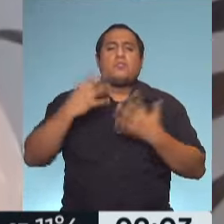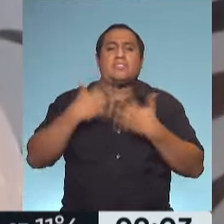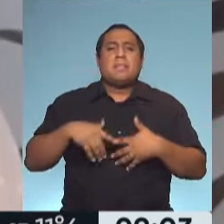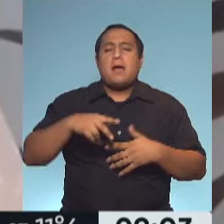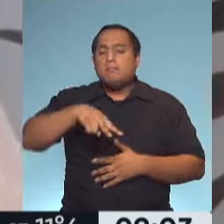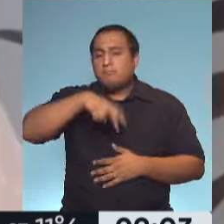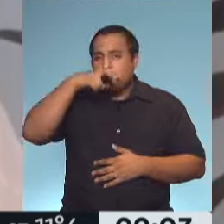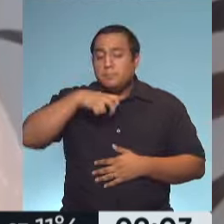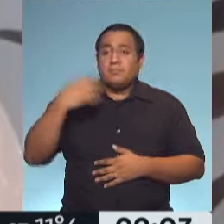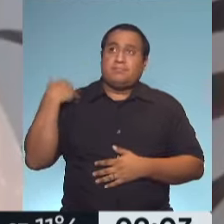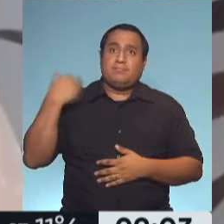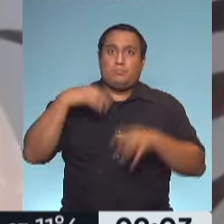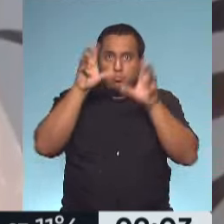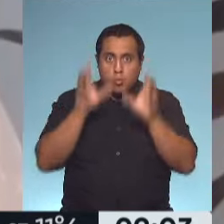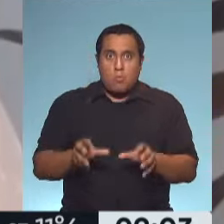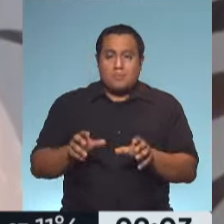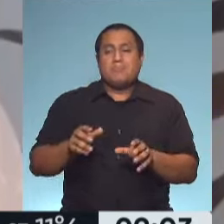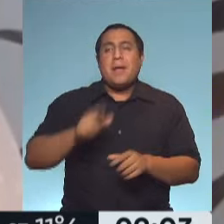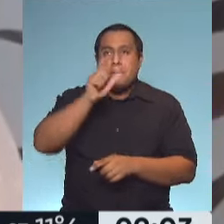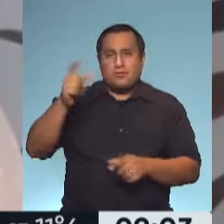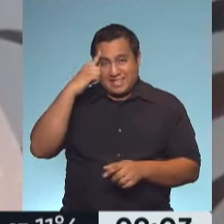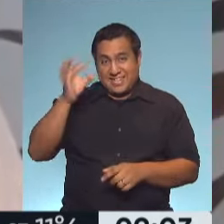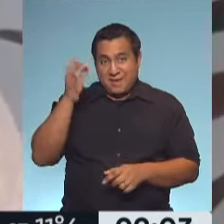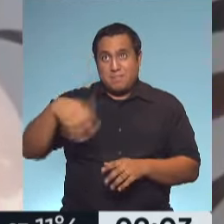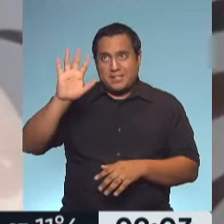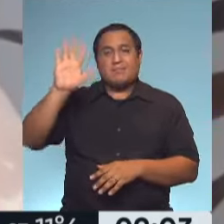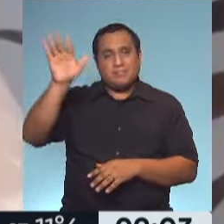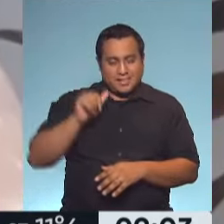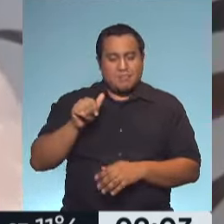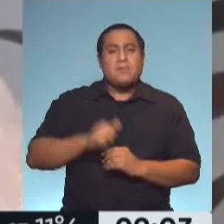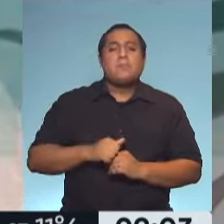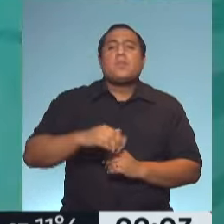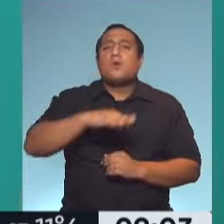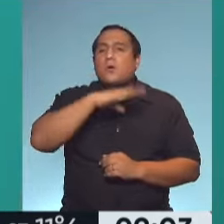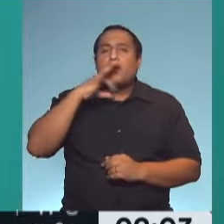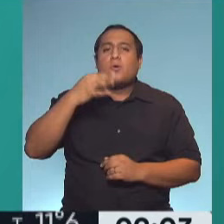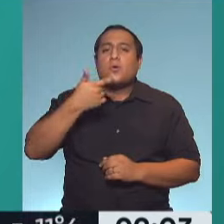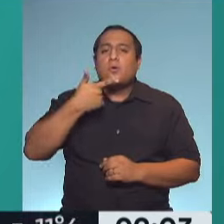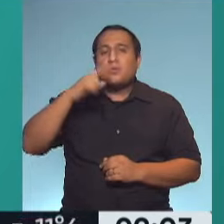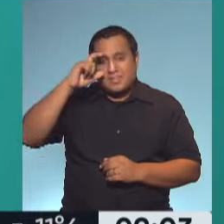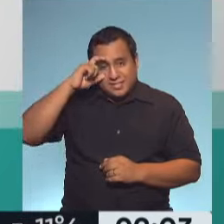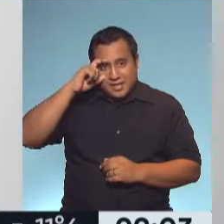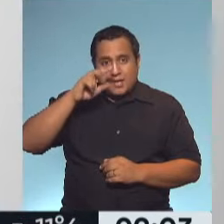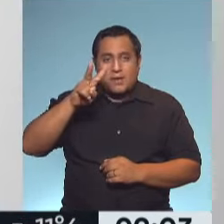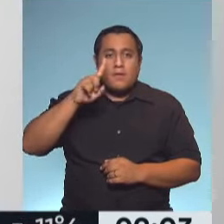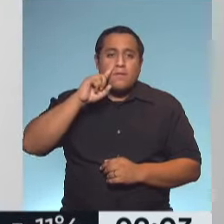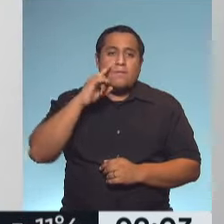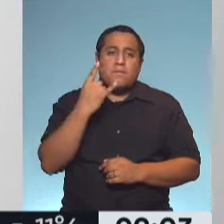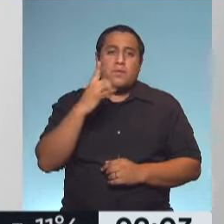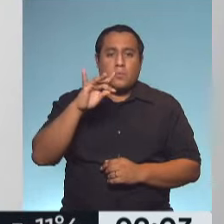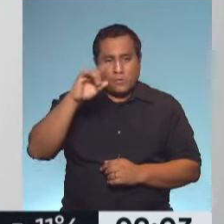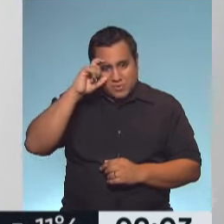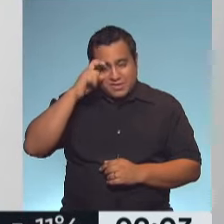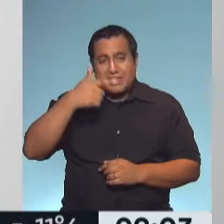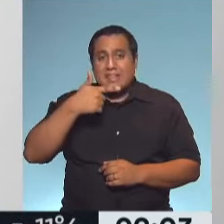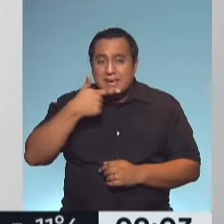Por eso es que siempre llamamos a los que más saben y, en este caso, a José Manuel Viudes, además de que hay un día que se conmemora y que siempre nosotros